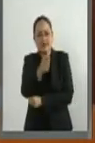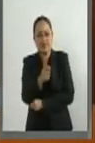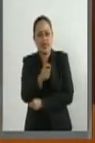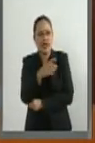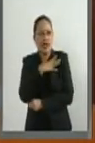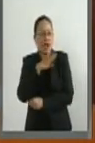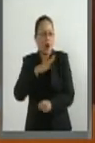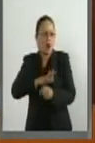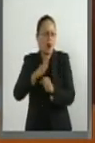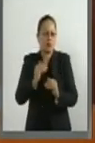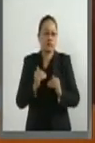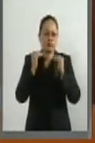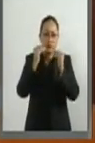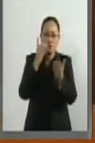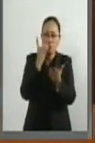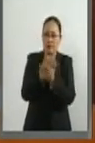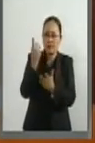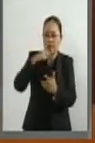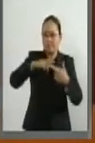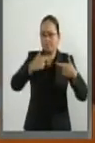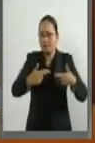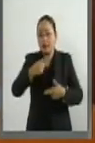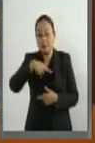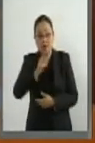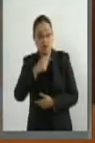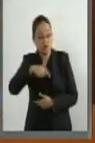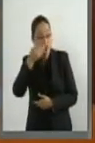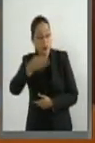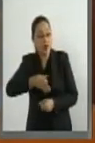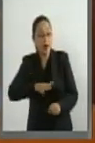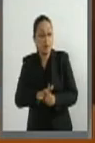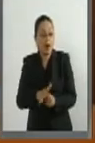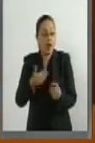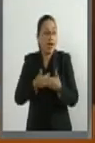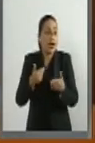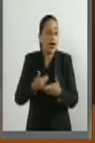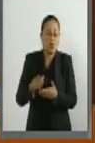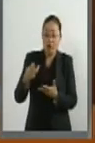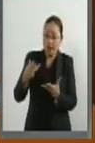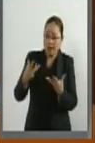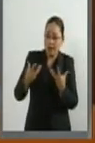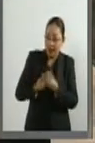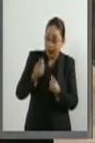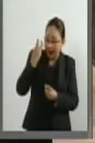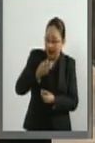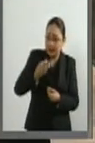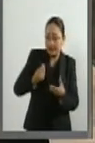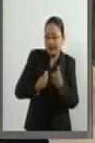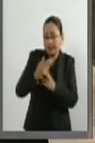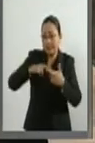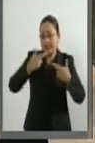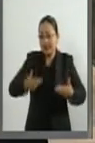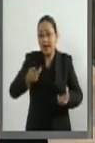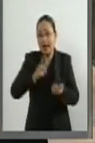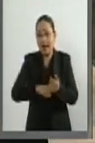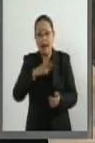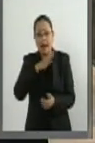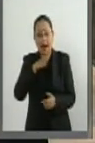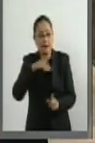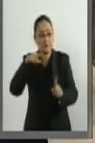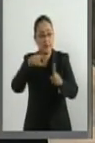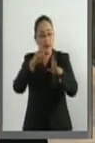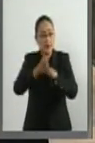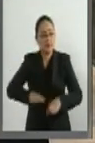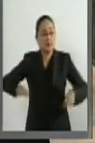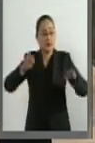usos diplomáticos, pero no consentiremos en que en estos contactos en los que se juega el interés de